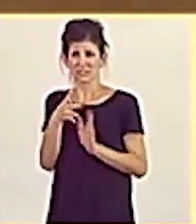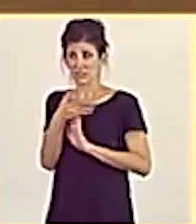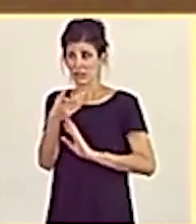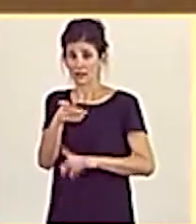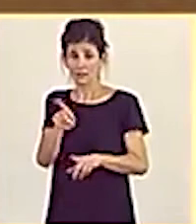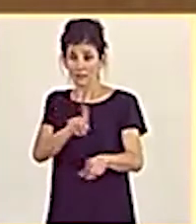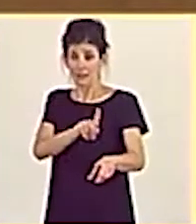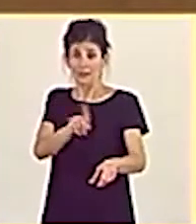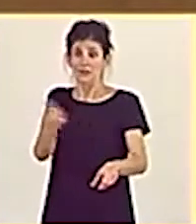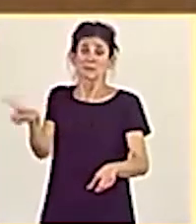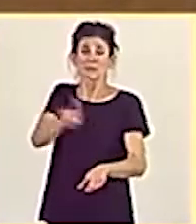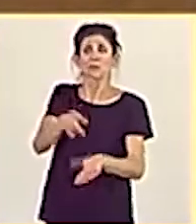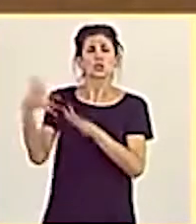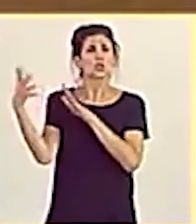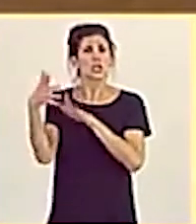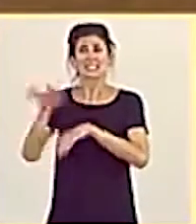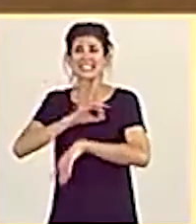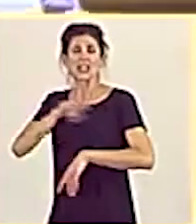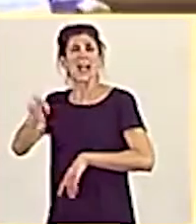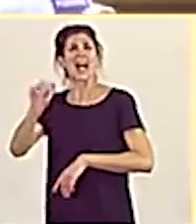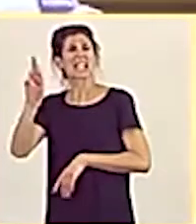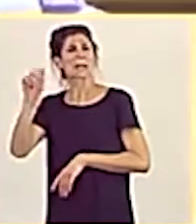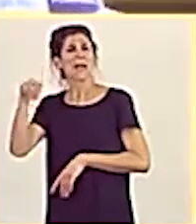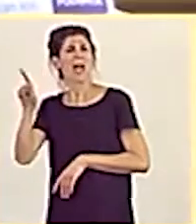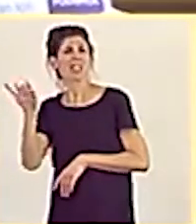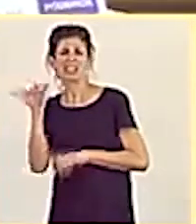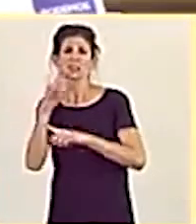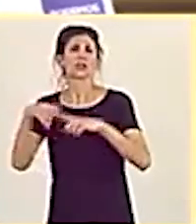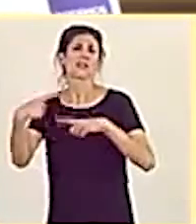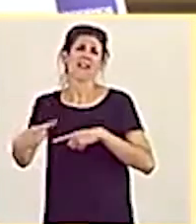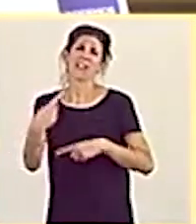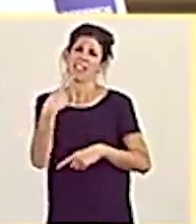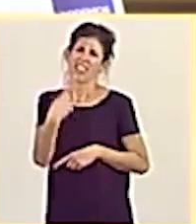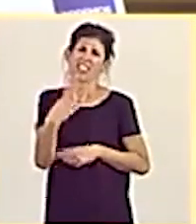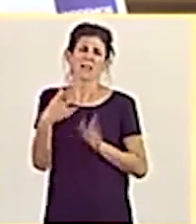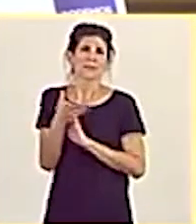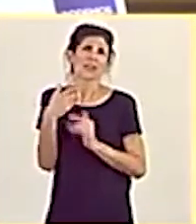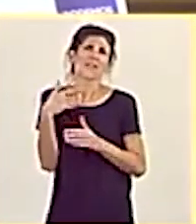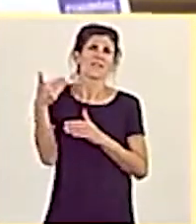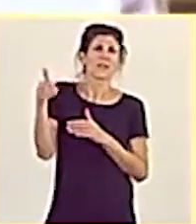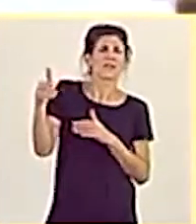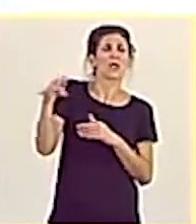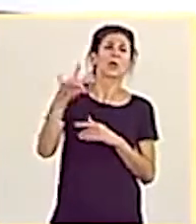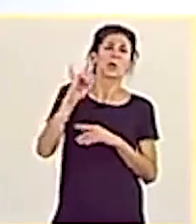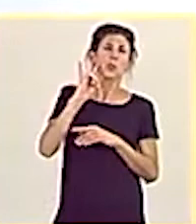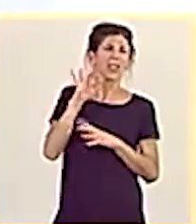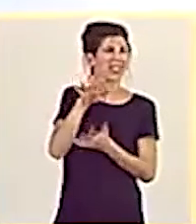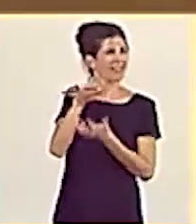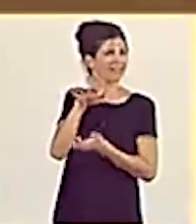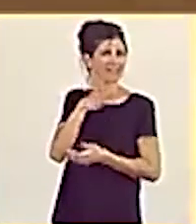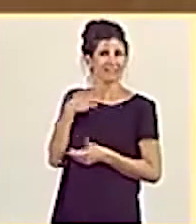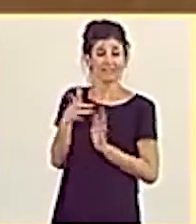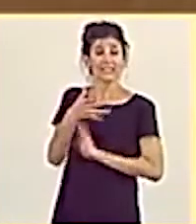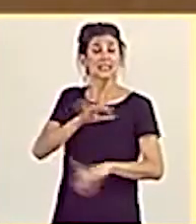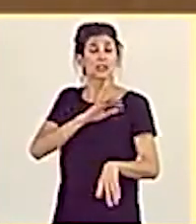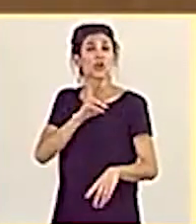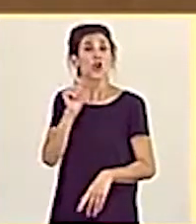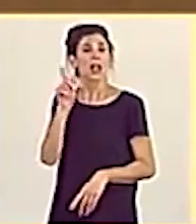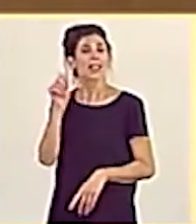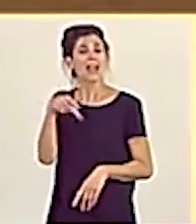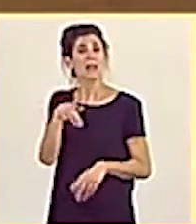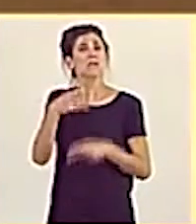la señora Arrimadas, que parece que nos dice todos los días que se aleja del ruido. Señora Roldán, la buena política